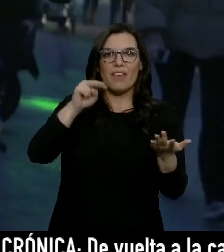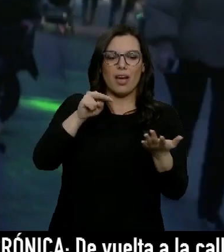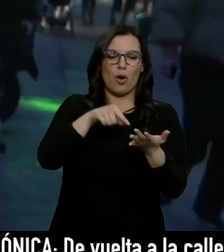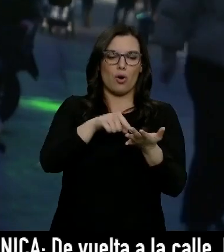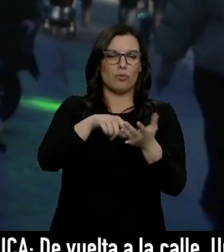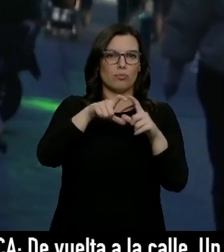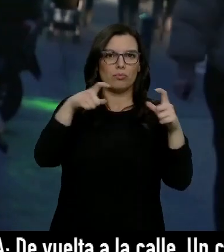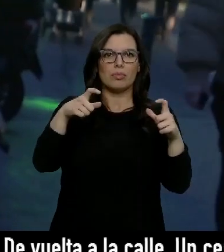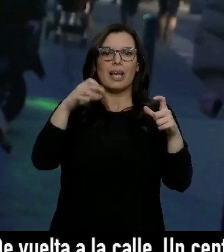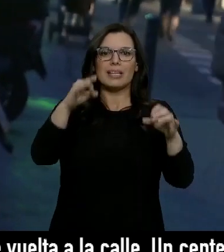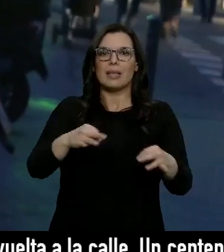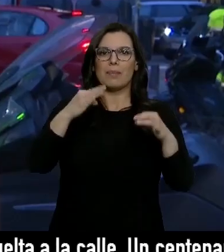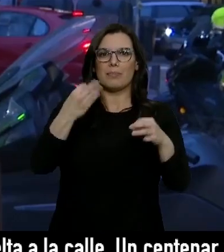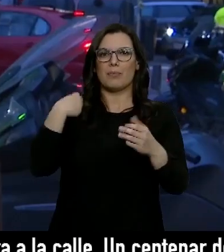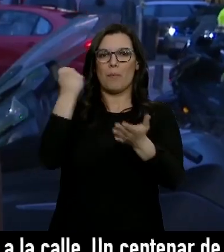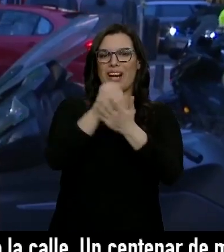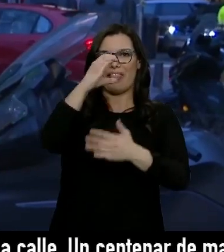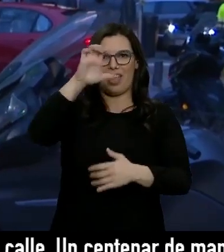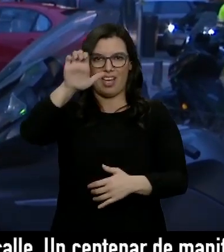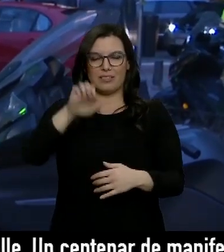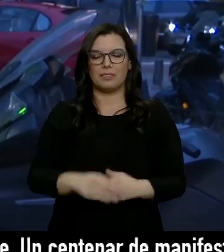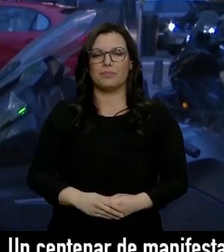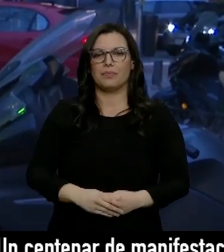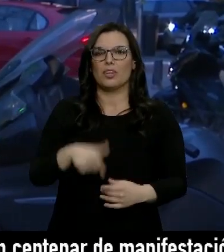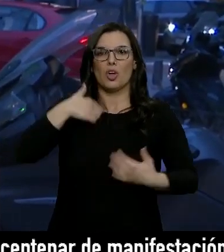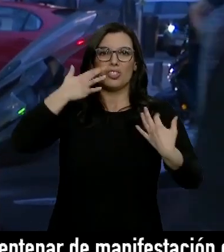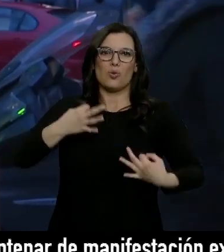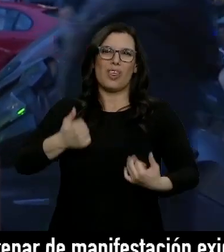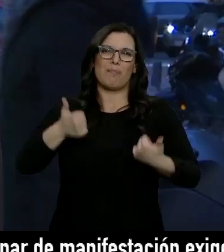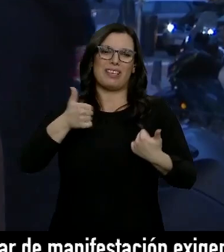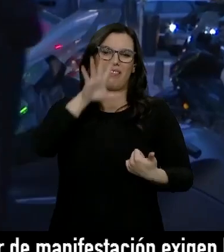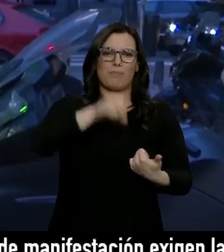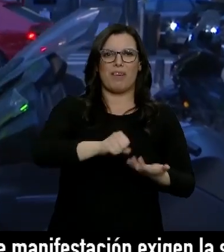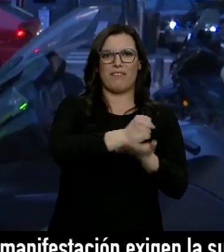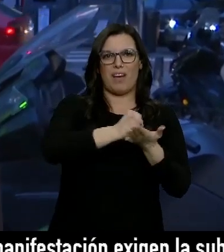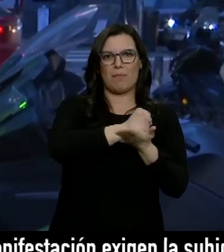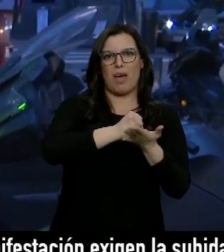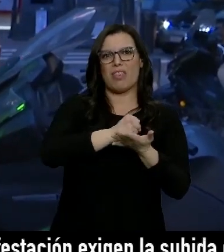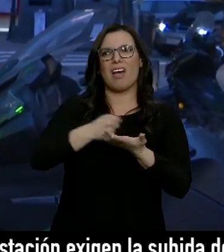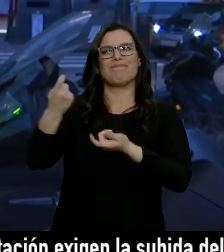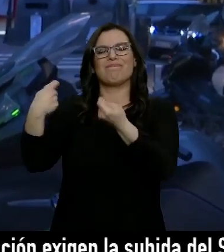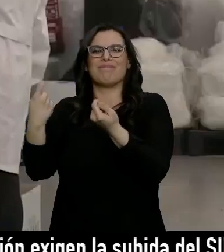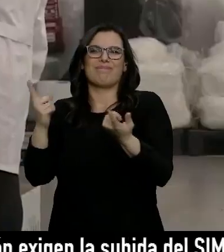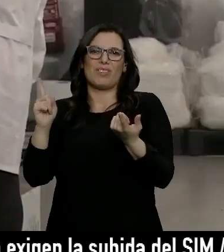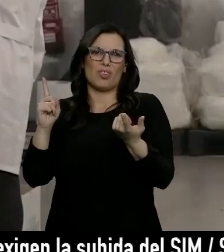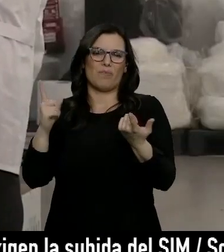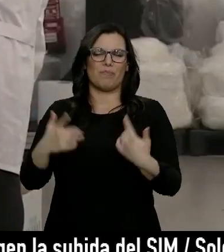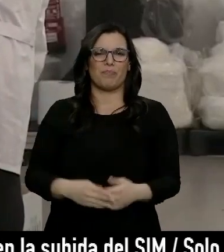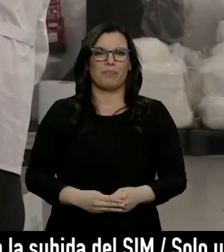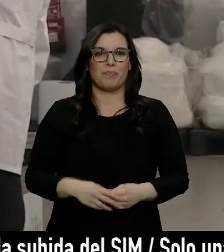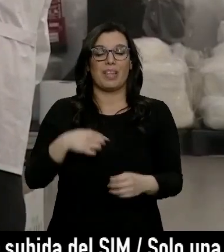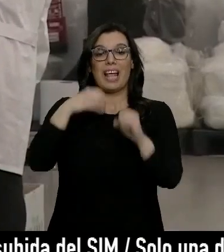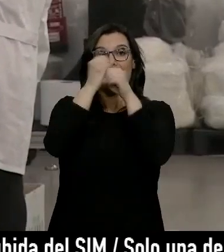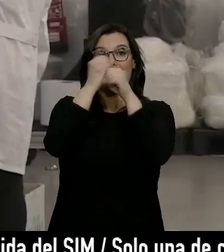venga siempre que sea de la comunidad europea. Me siento más seguro comprándola en una farmacia que en un área comercial, en una tienda común. Los